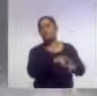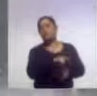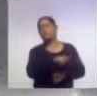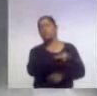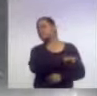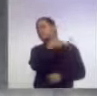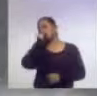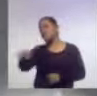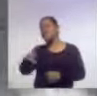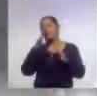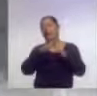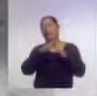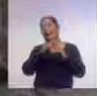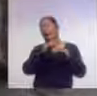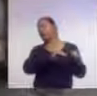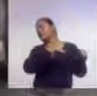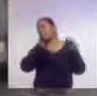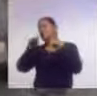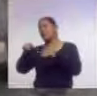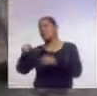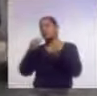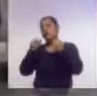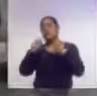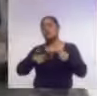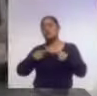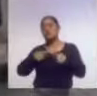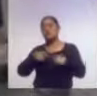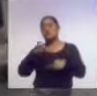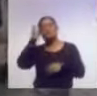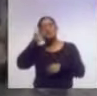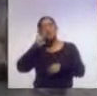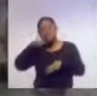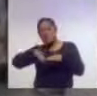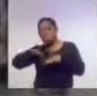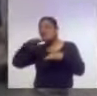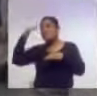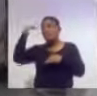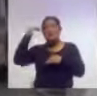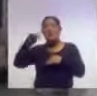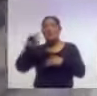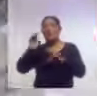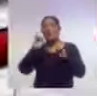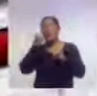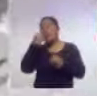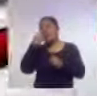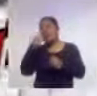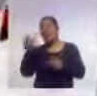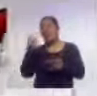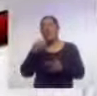la capital y muchos se han visto obligados a dormir a la intemperie o incluso a comer desperdicios.